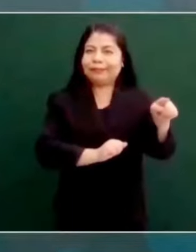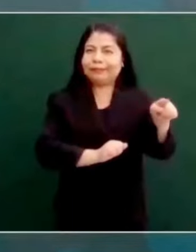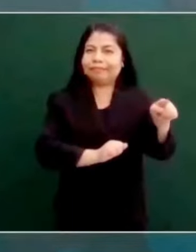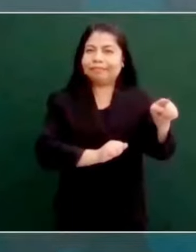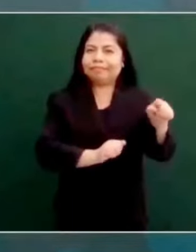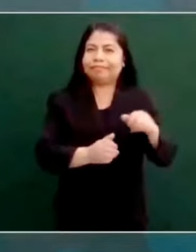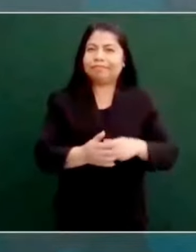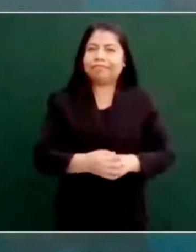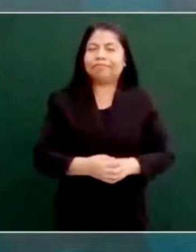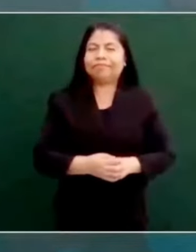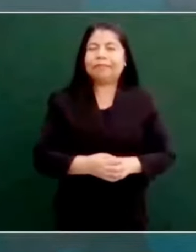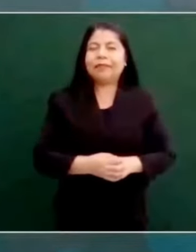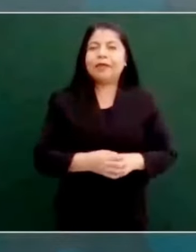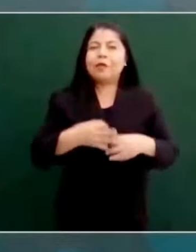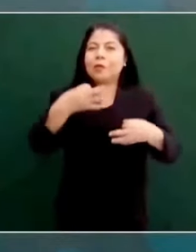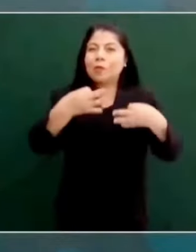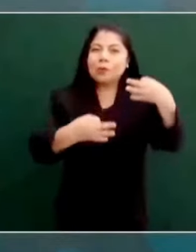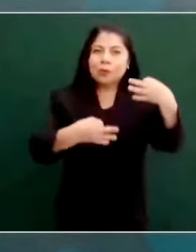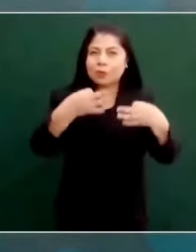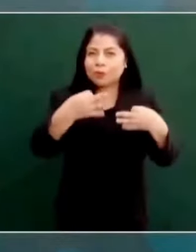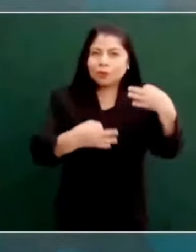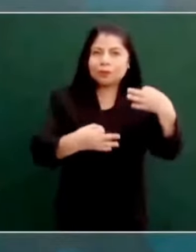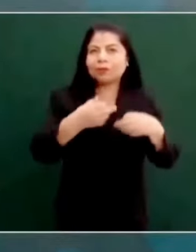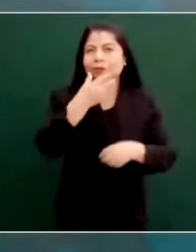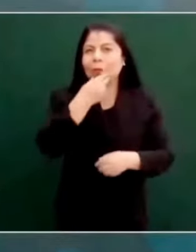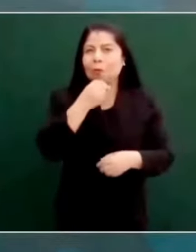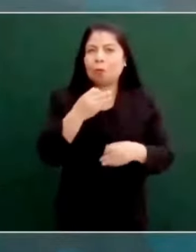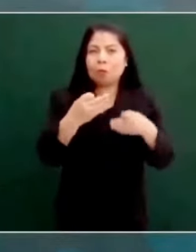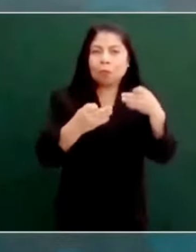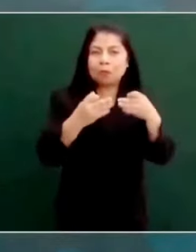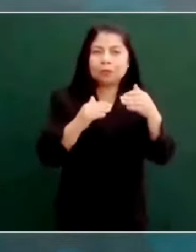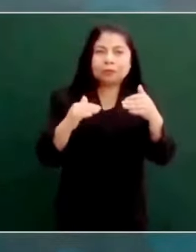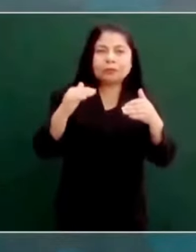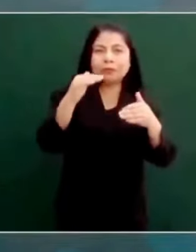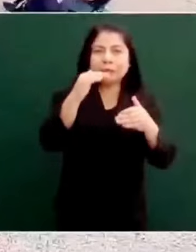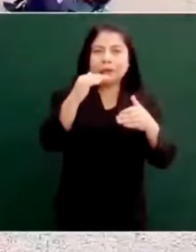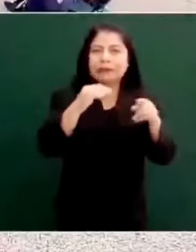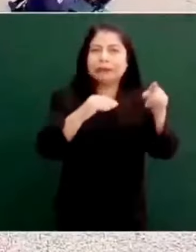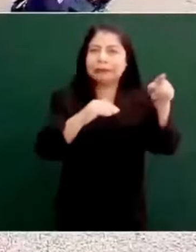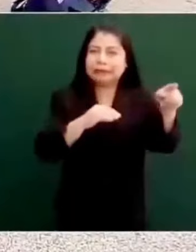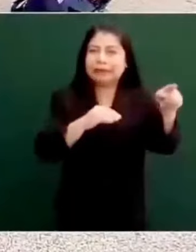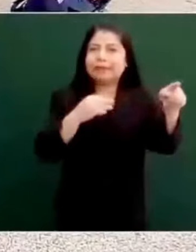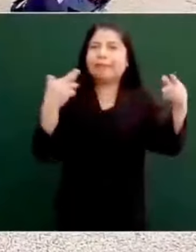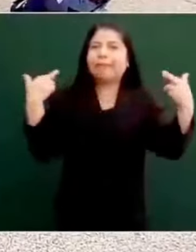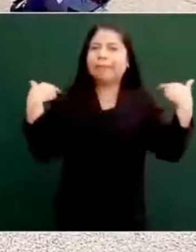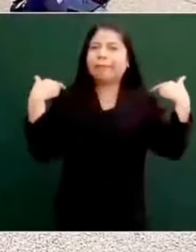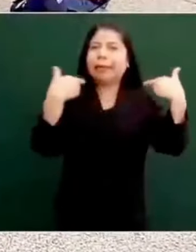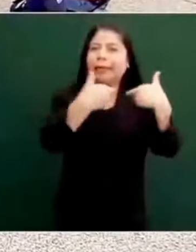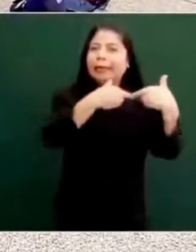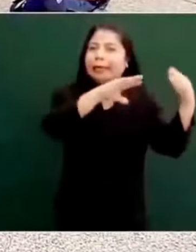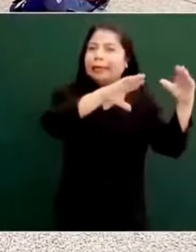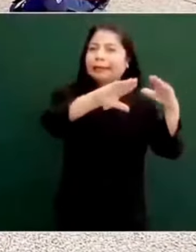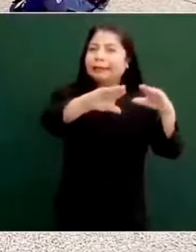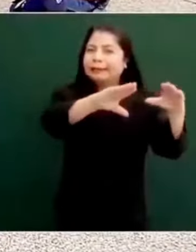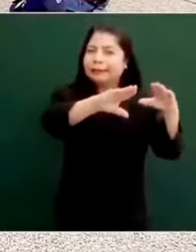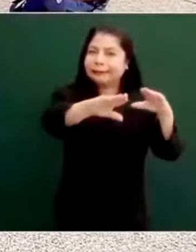magistrado, es alumno de Cosío, entonces tenemos que ver,